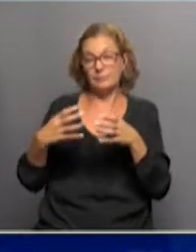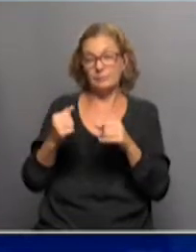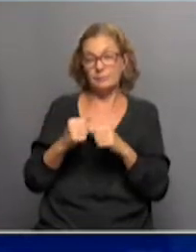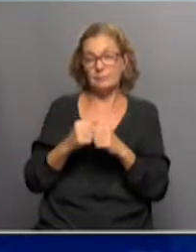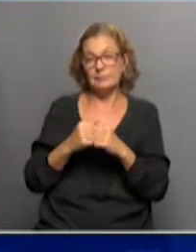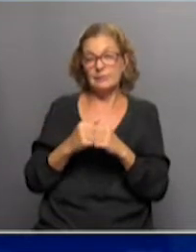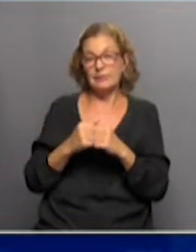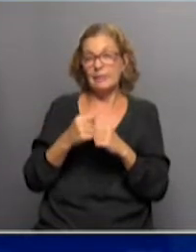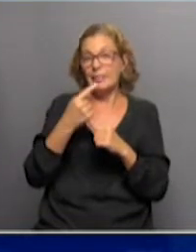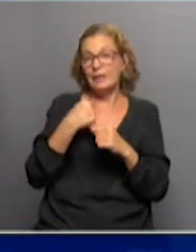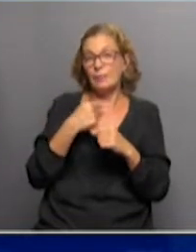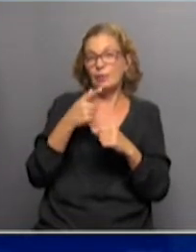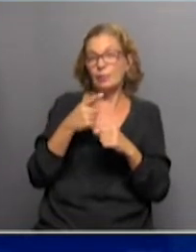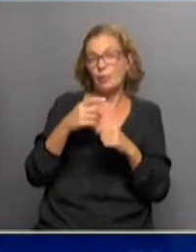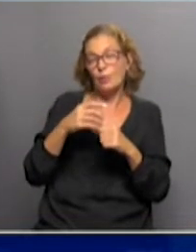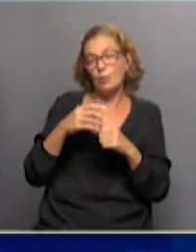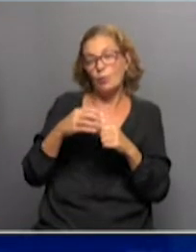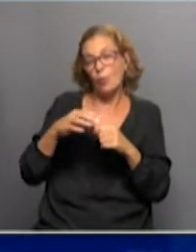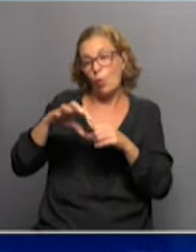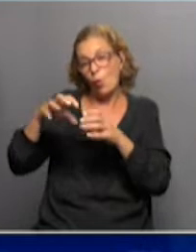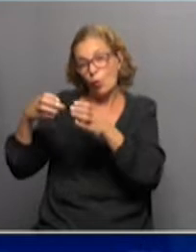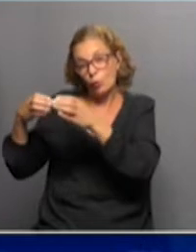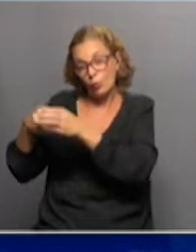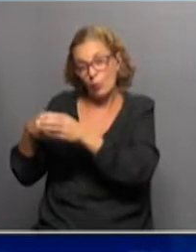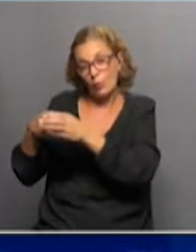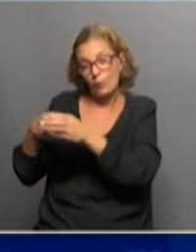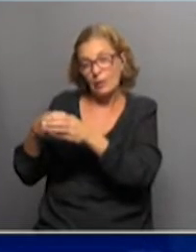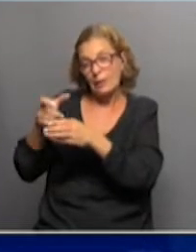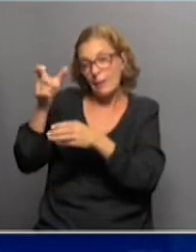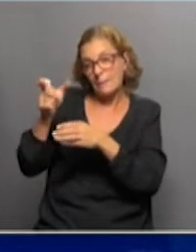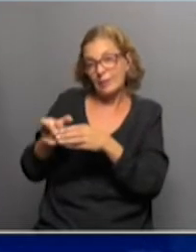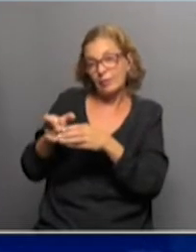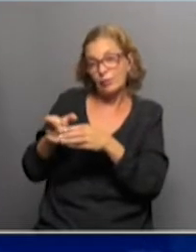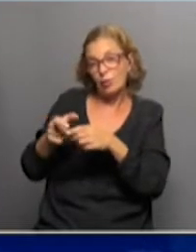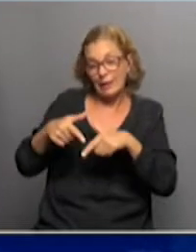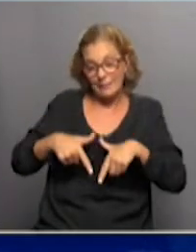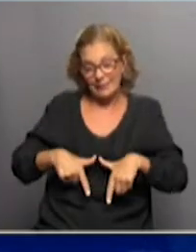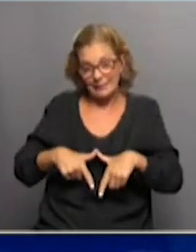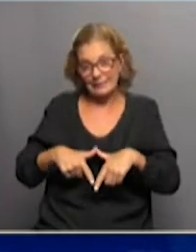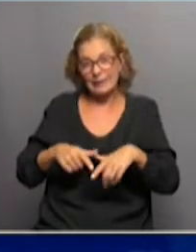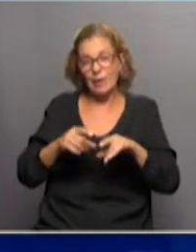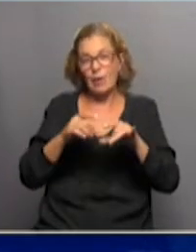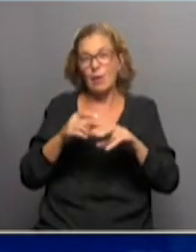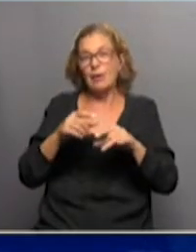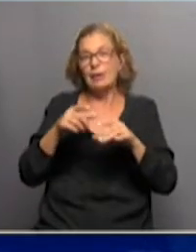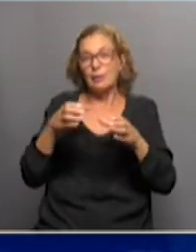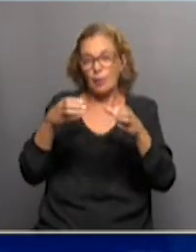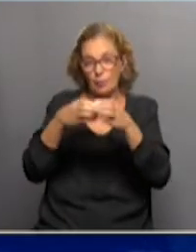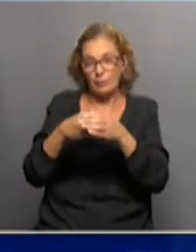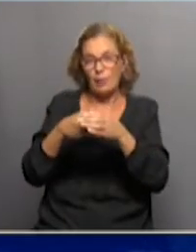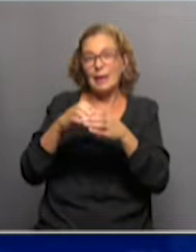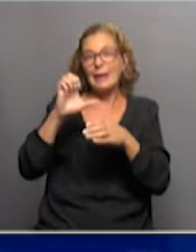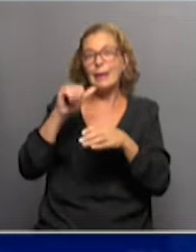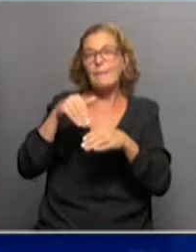y digamos donde hay una parte que es la gente de inmunizaciones del ministerio, de epidemiología, o sea, gente que